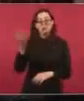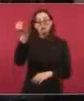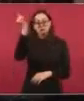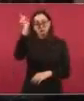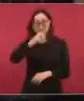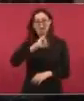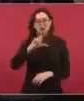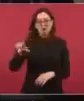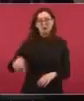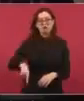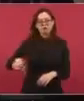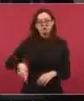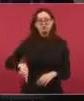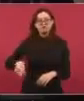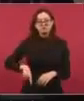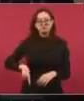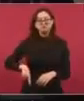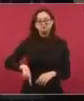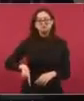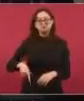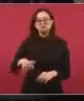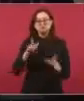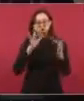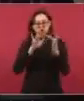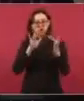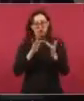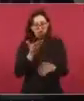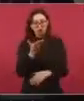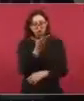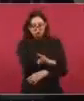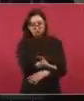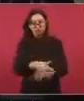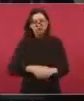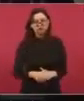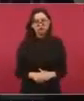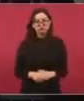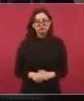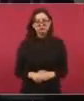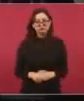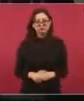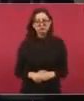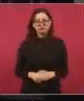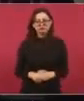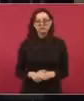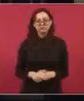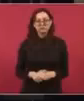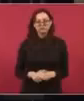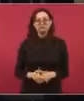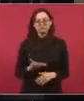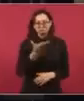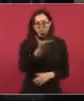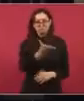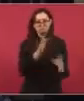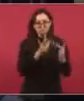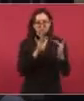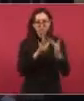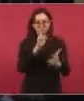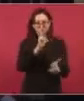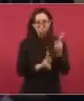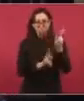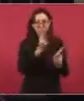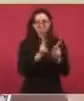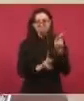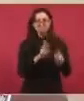que hable con ustedes, que hable contigo. Y